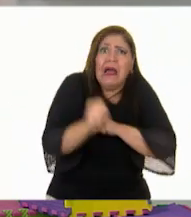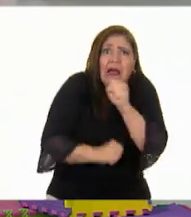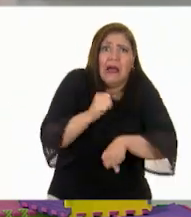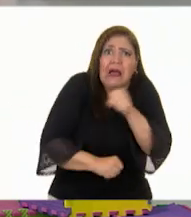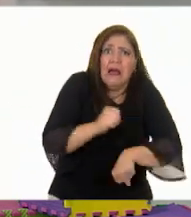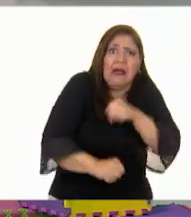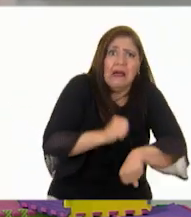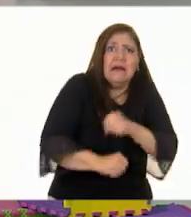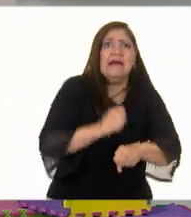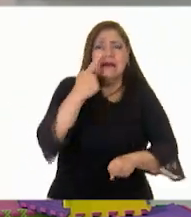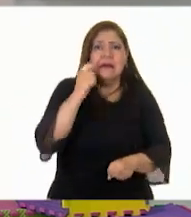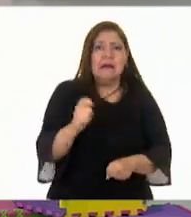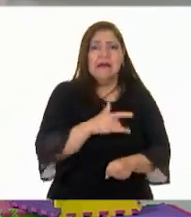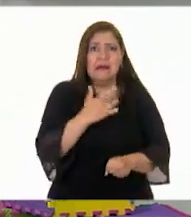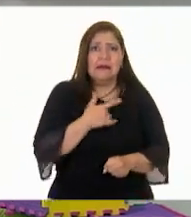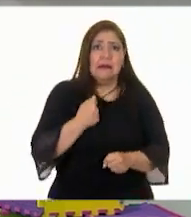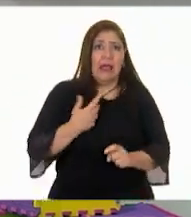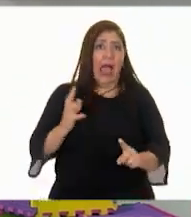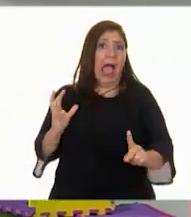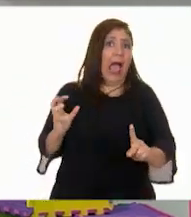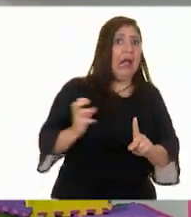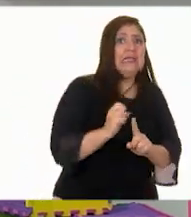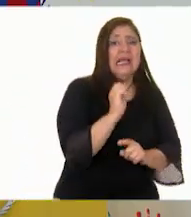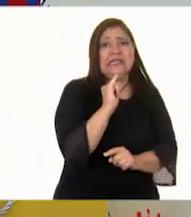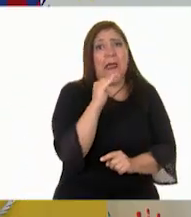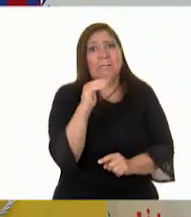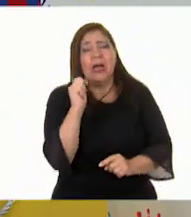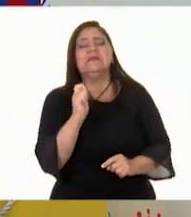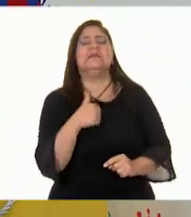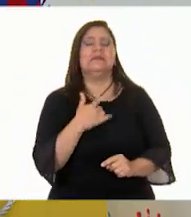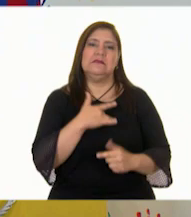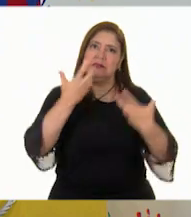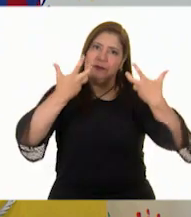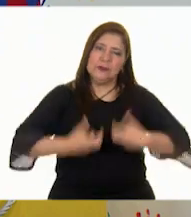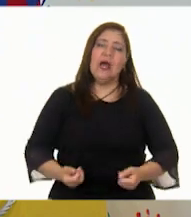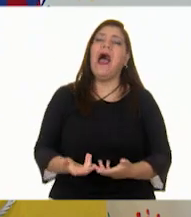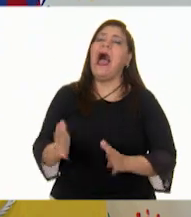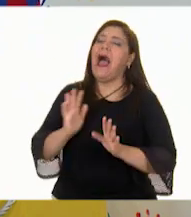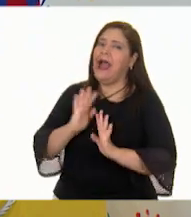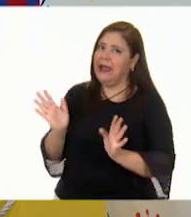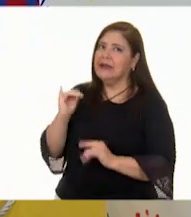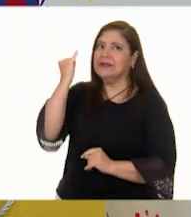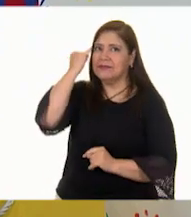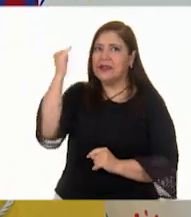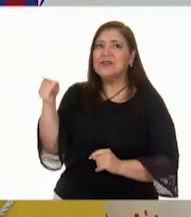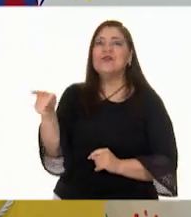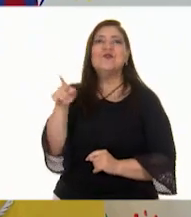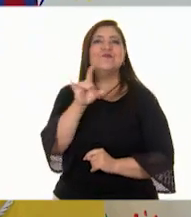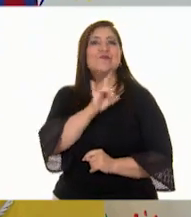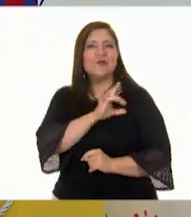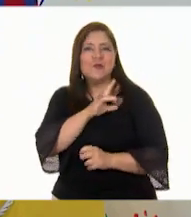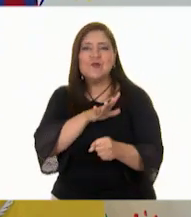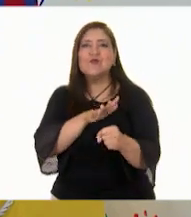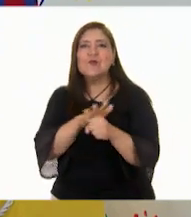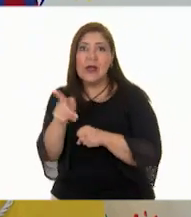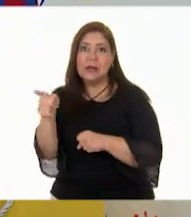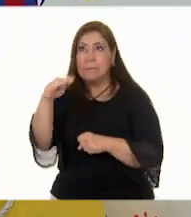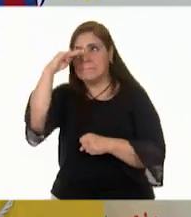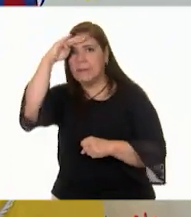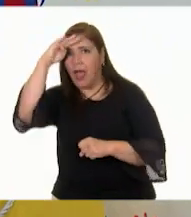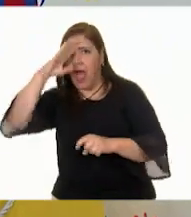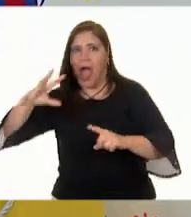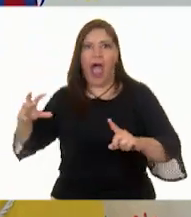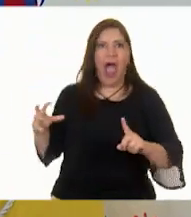de morderme en una piedra. De verdad que me asusté muchísimo. Ah, ya, me imagino tu miedo al creer que te iba a morder.